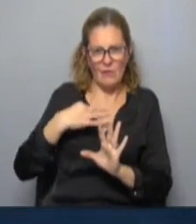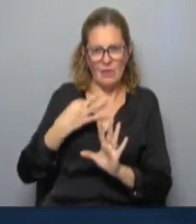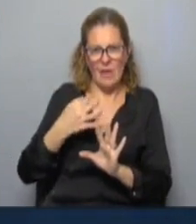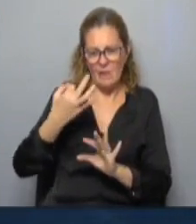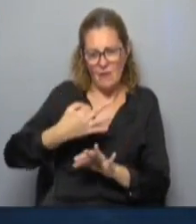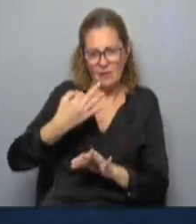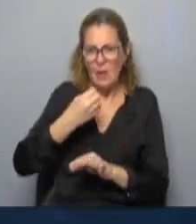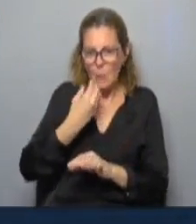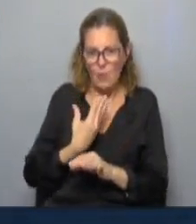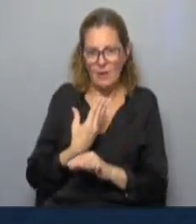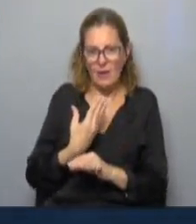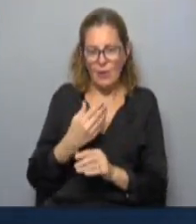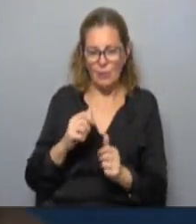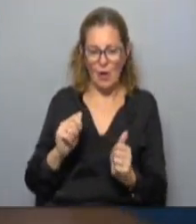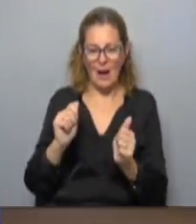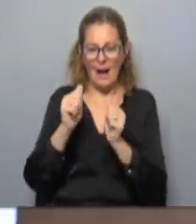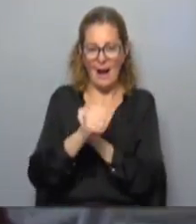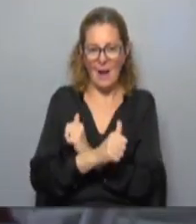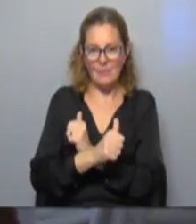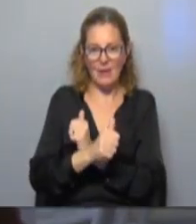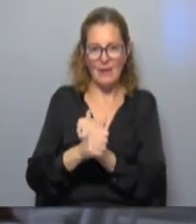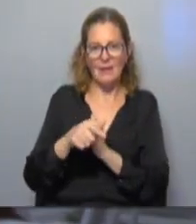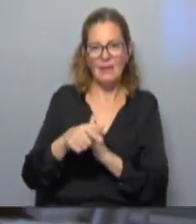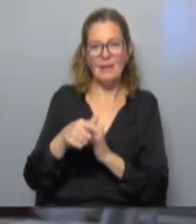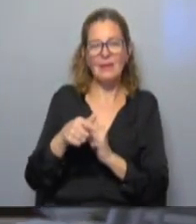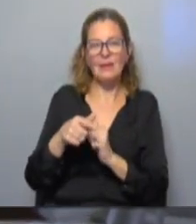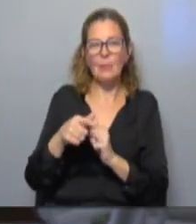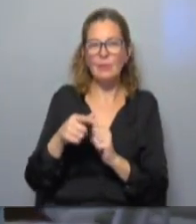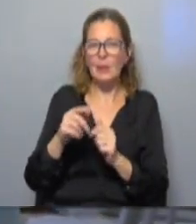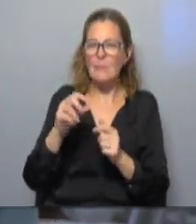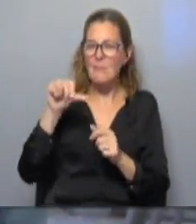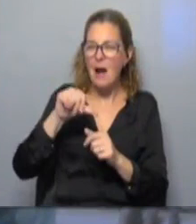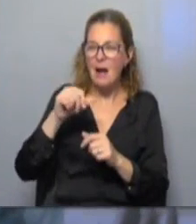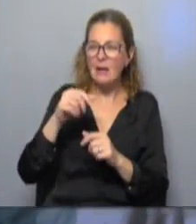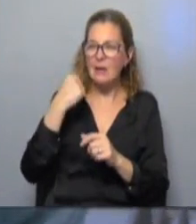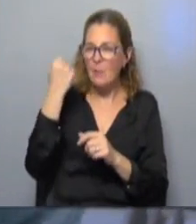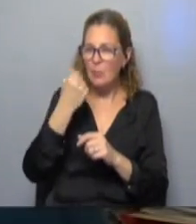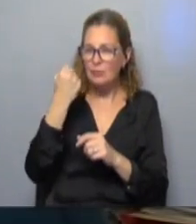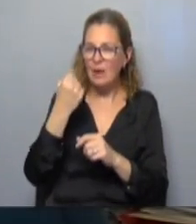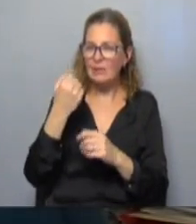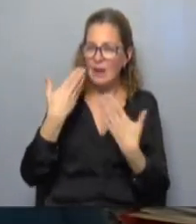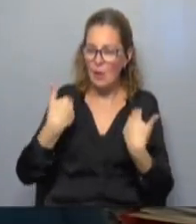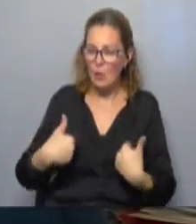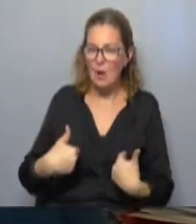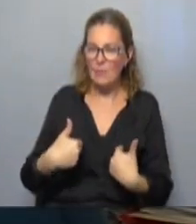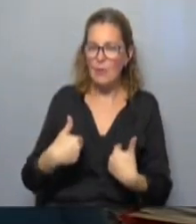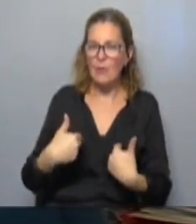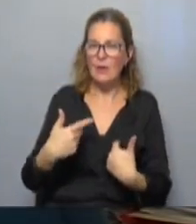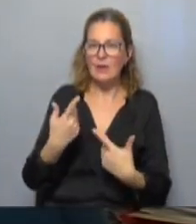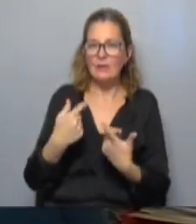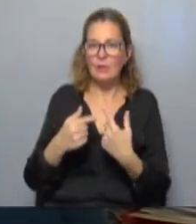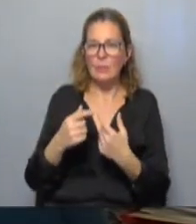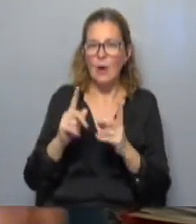realmente buena cuando es sustituida esa función que está alterada de manera importante y en general de forma crónica